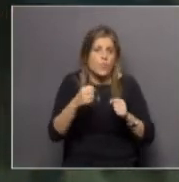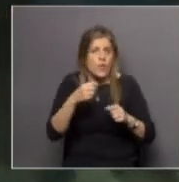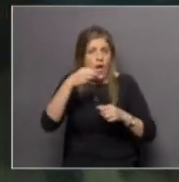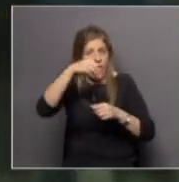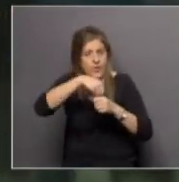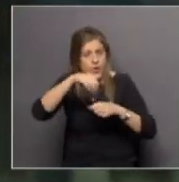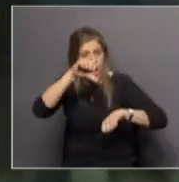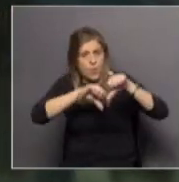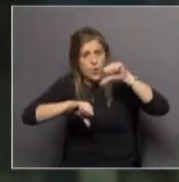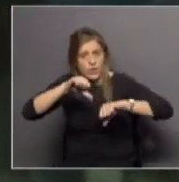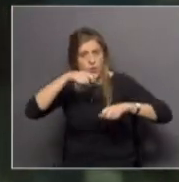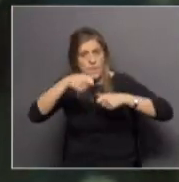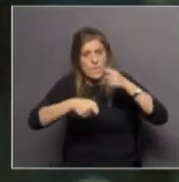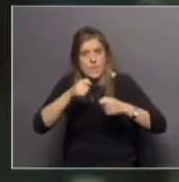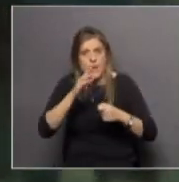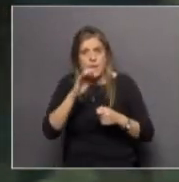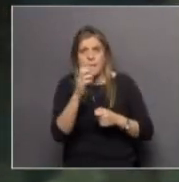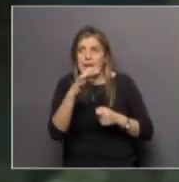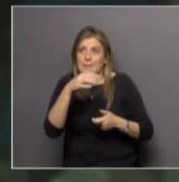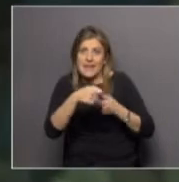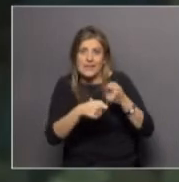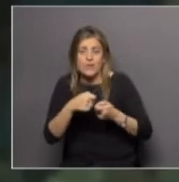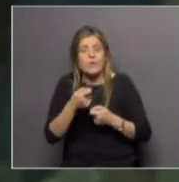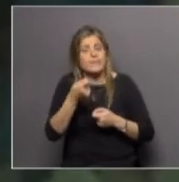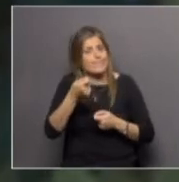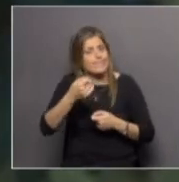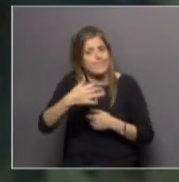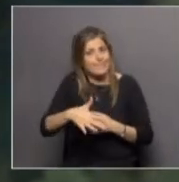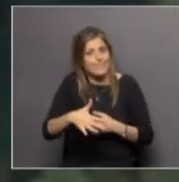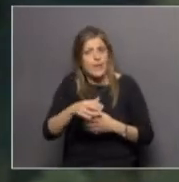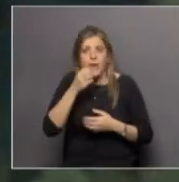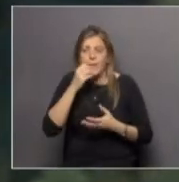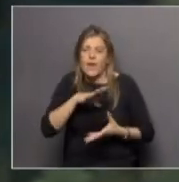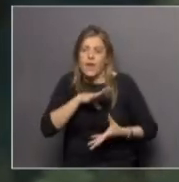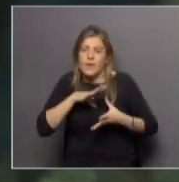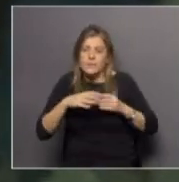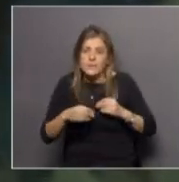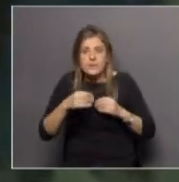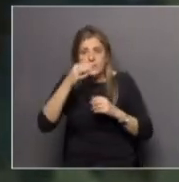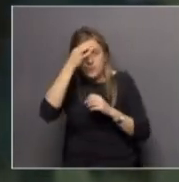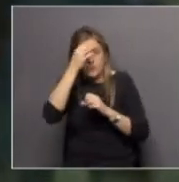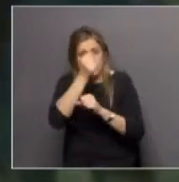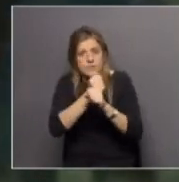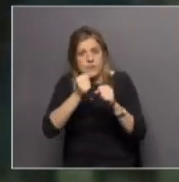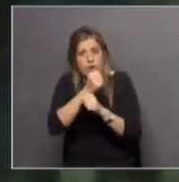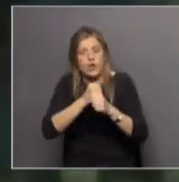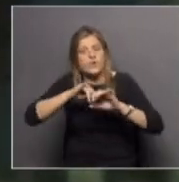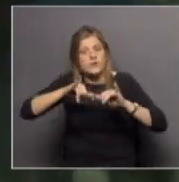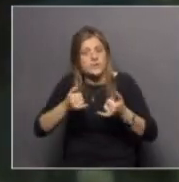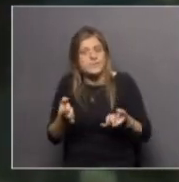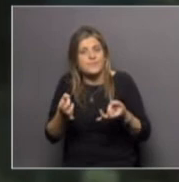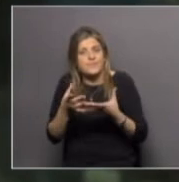laboratorio. Pero hay un tema de precio. nosotros lo que queremos es adaptar una tecnología que fue desarrollada en el norte